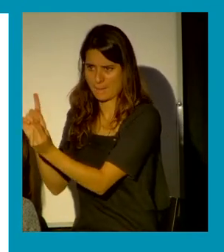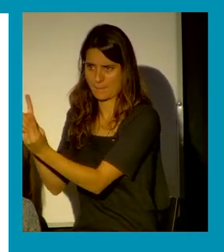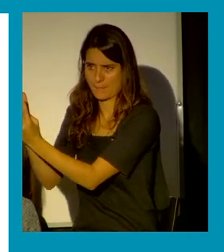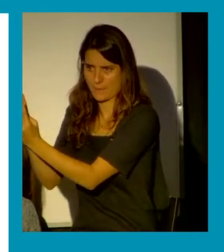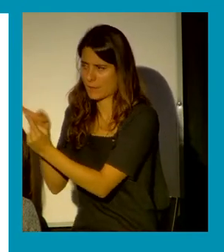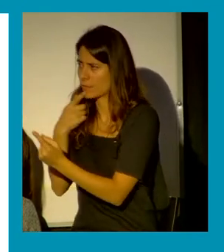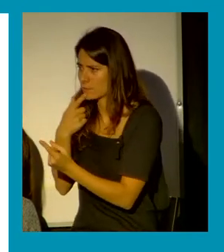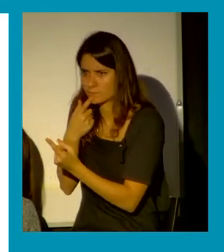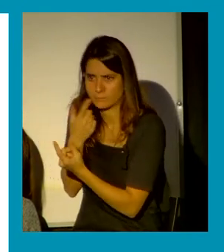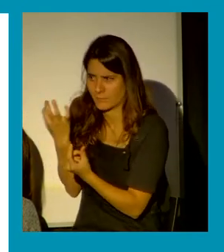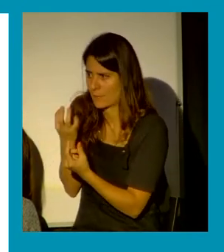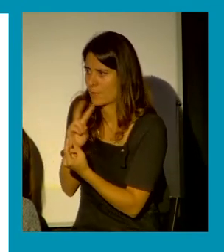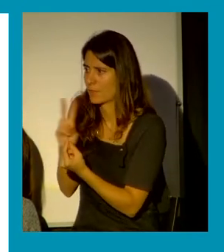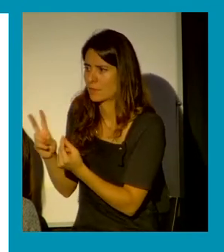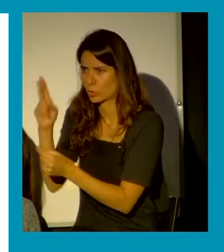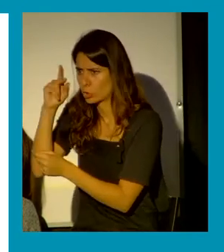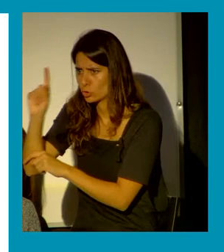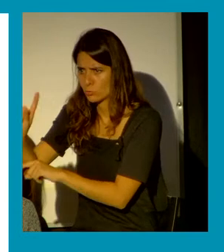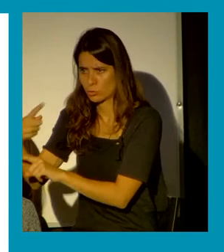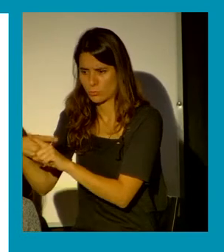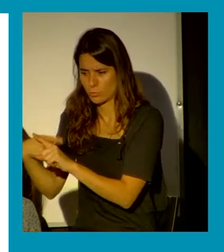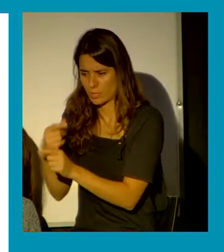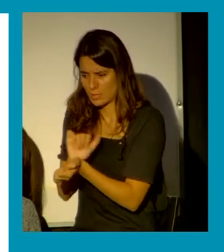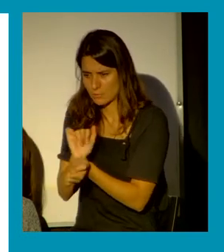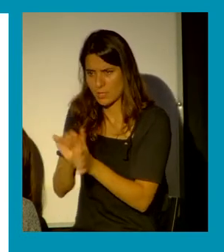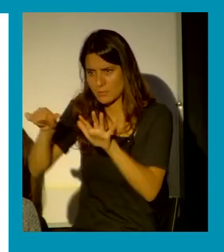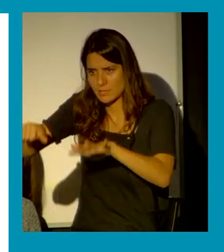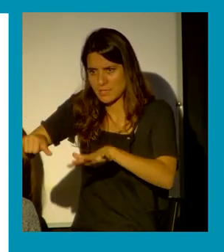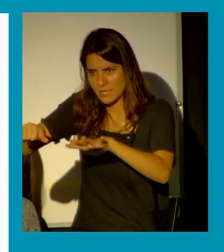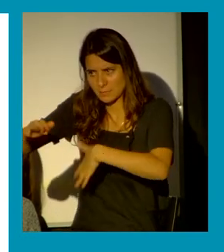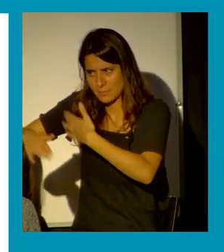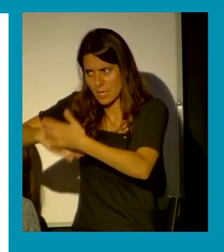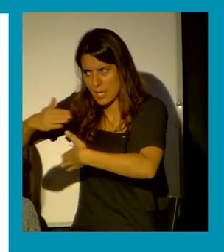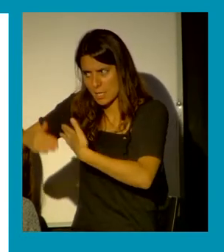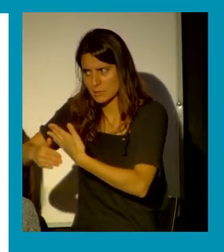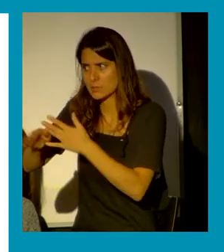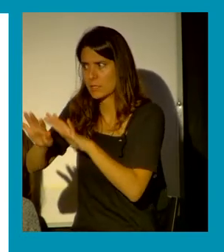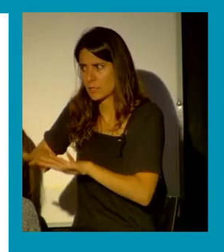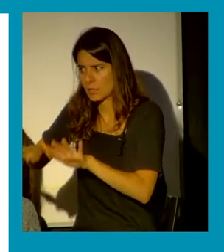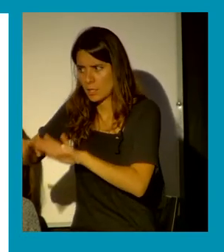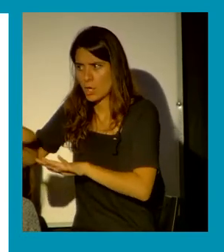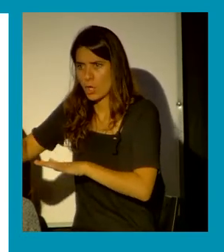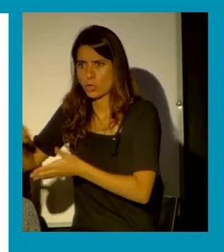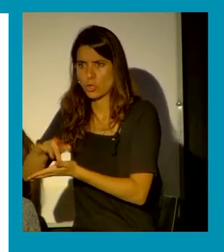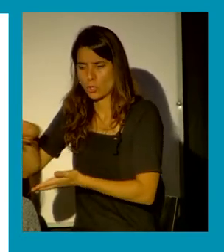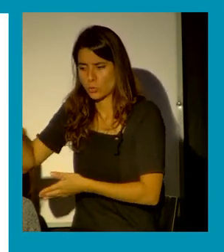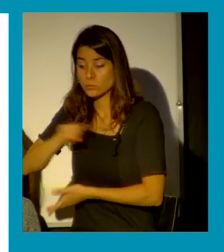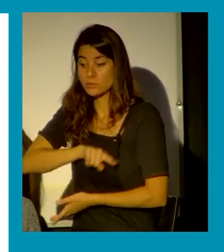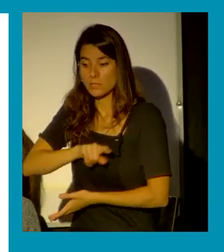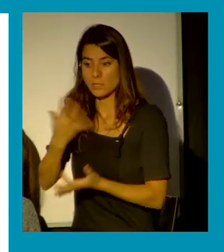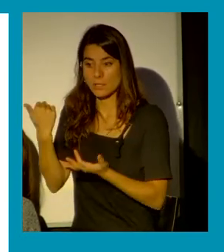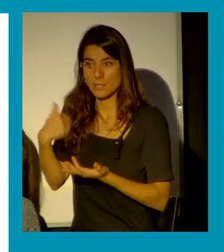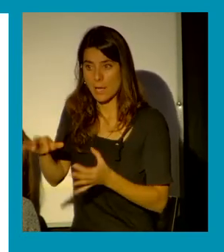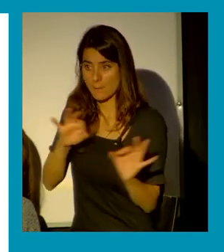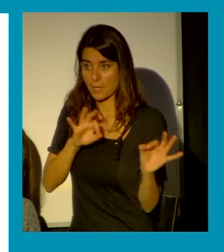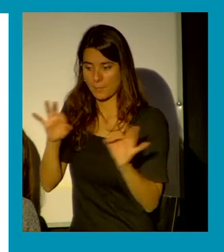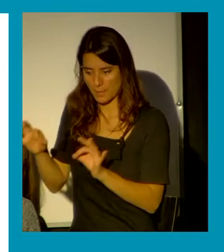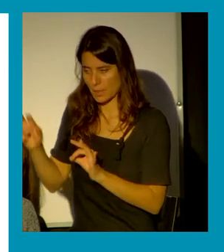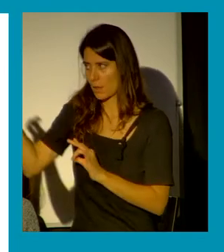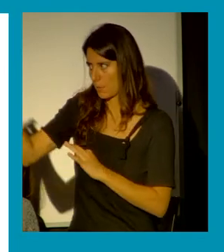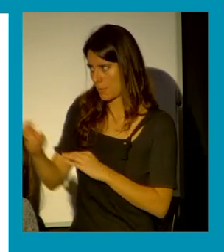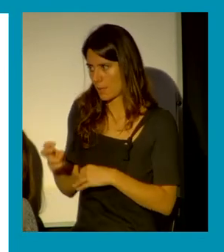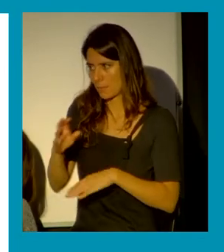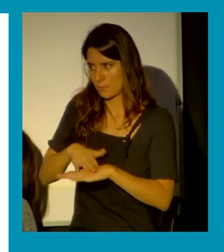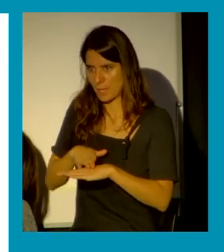tiempo para que usted cuando haya pasado los mínimos seis meses del estrés postraumático pues se siente aquí a buscar una solución restaurativa